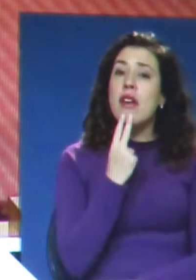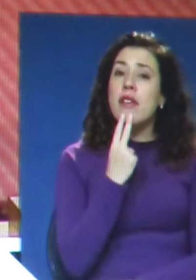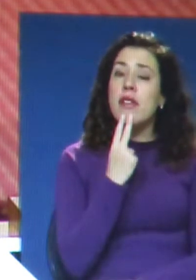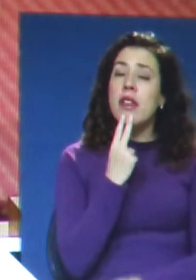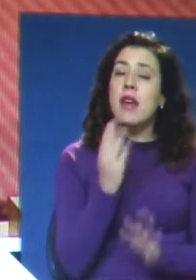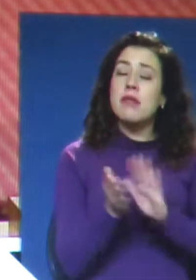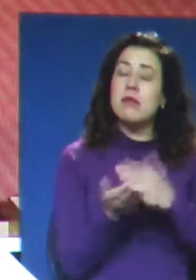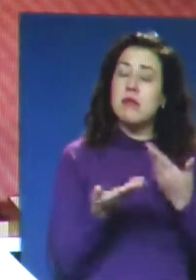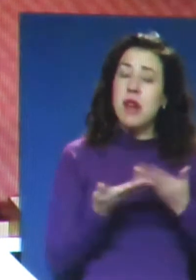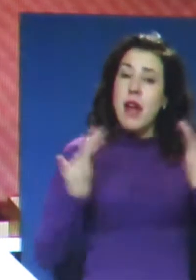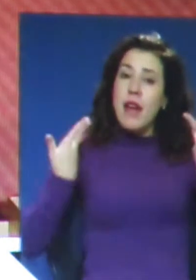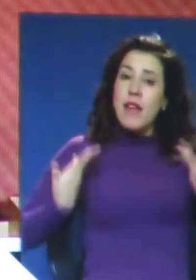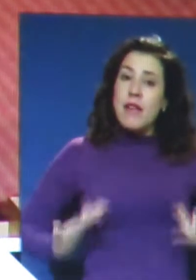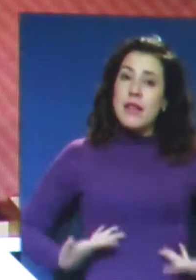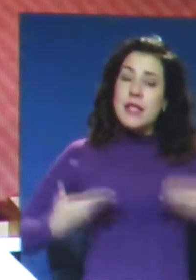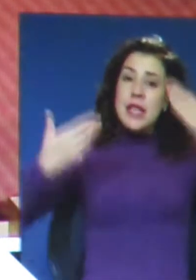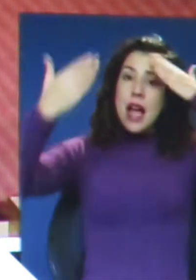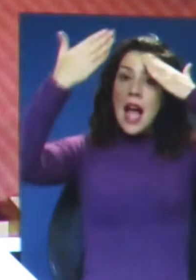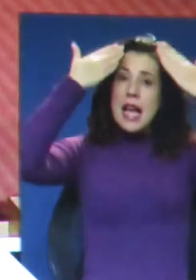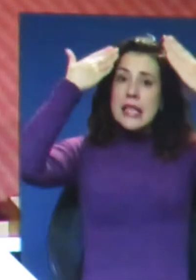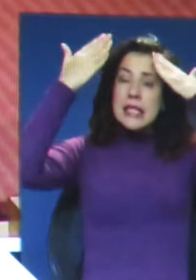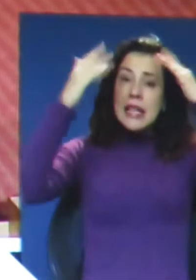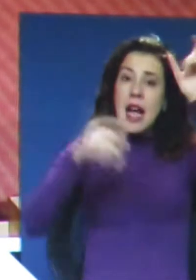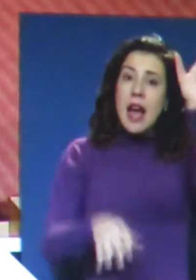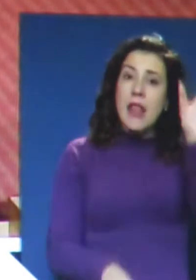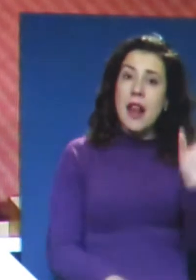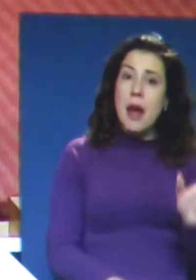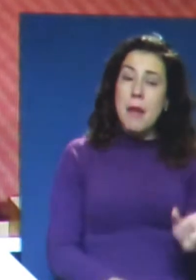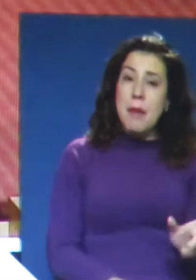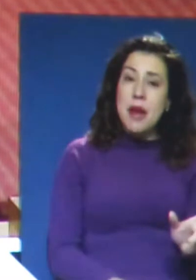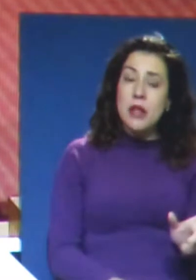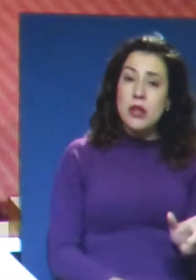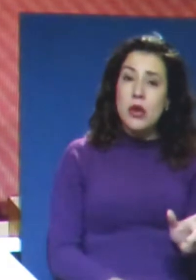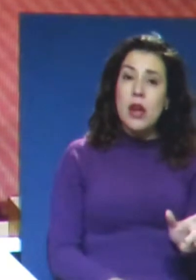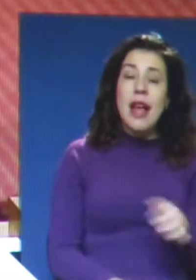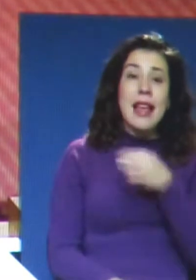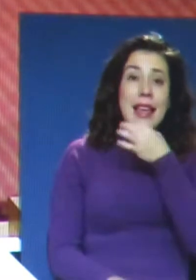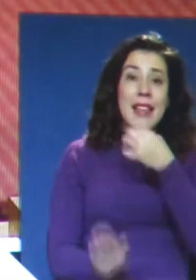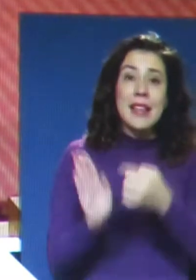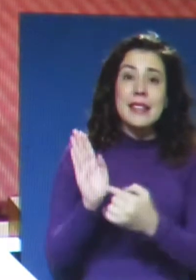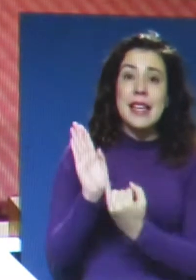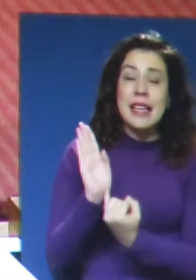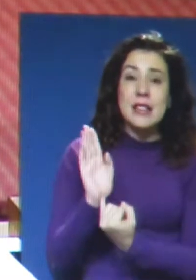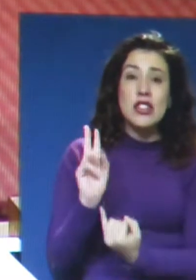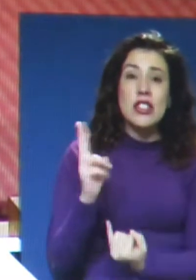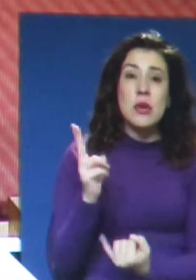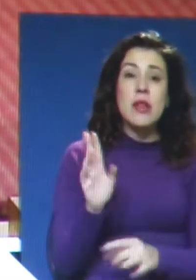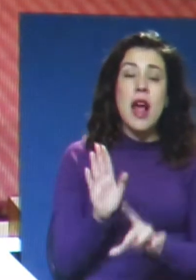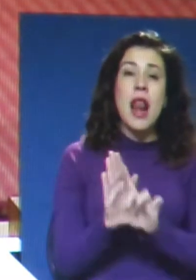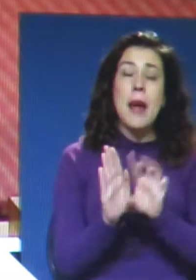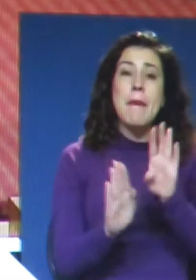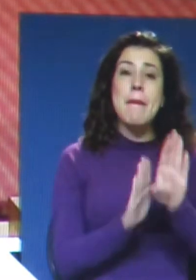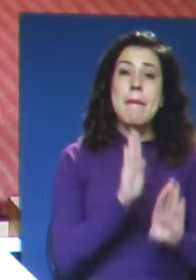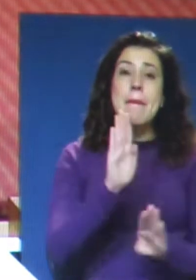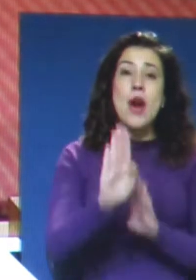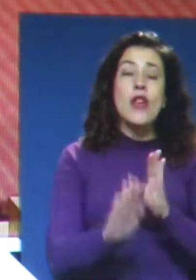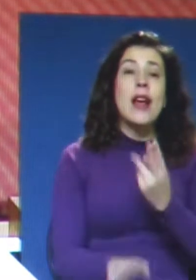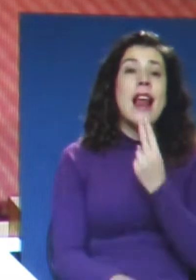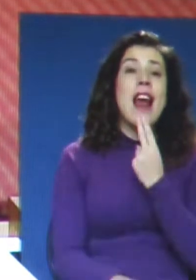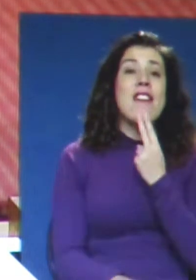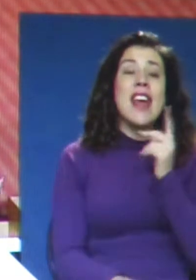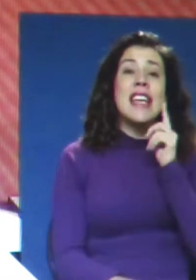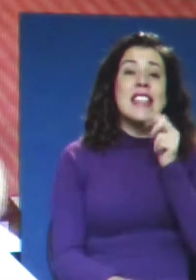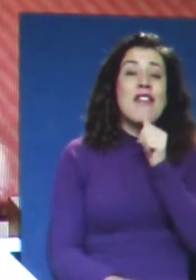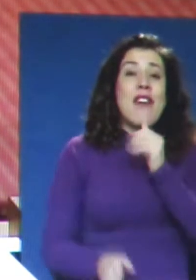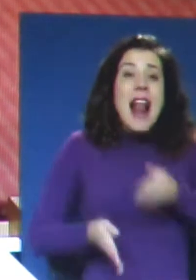la integridad física, psíquica de la persona y que, además, indica, en su inciso segundo, que la ley protege la vida del que